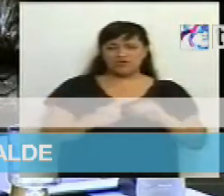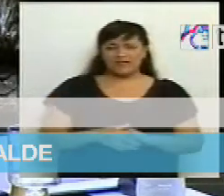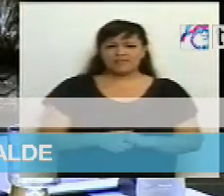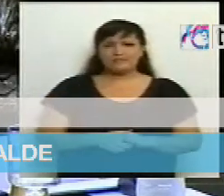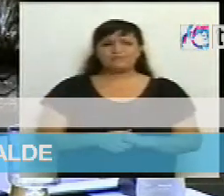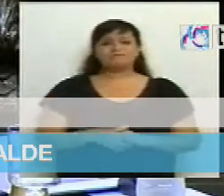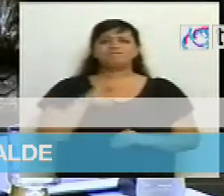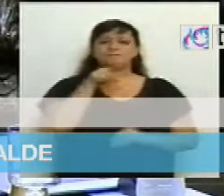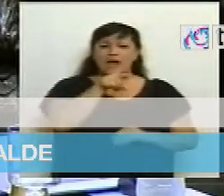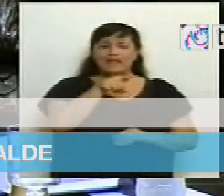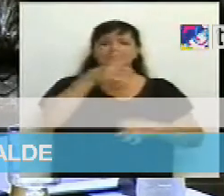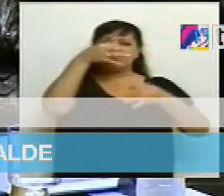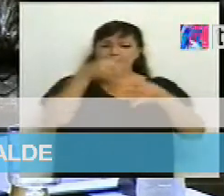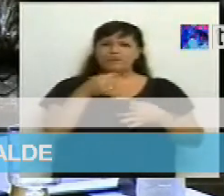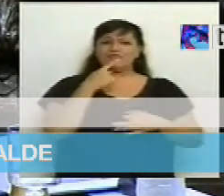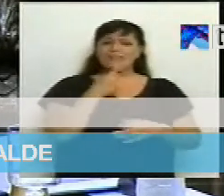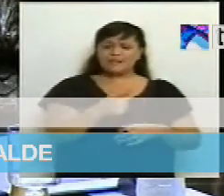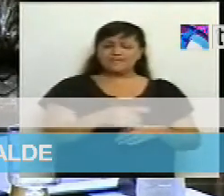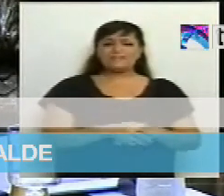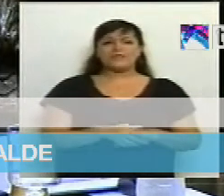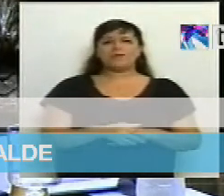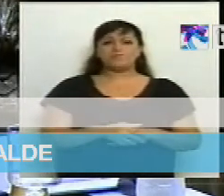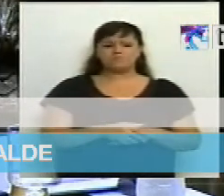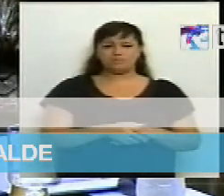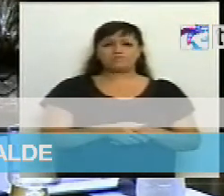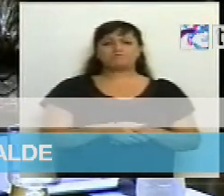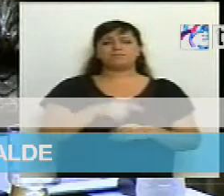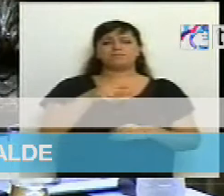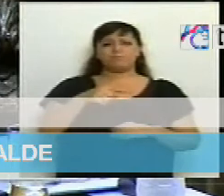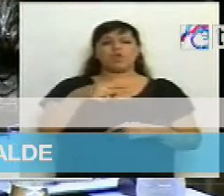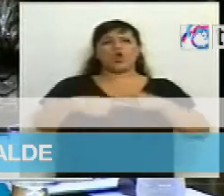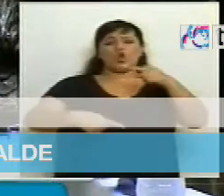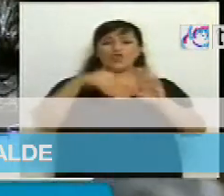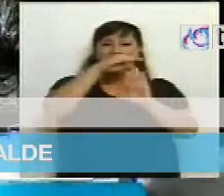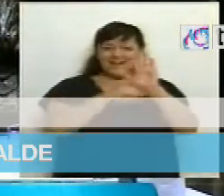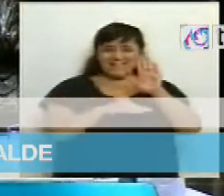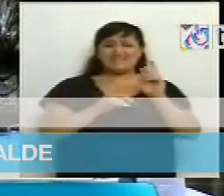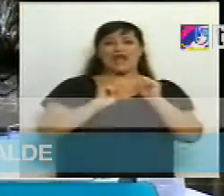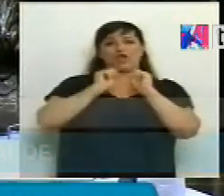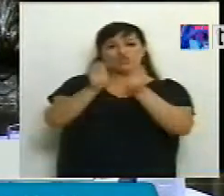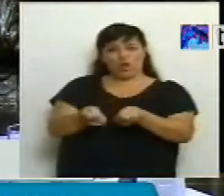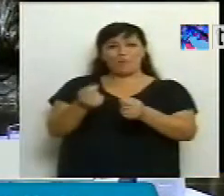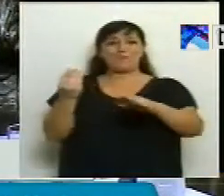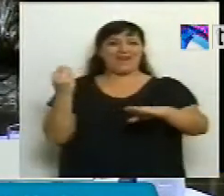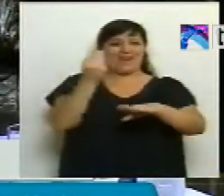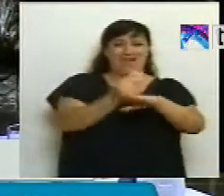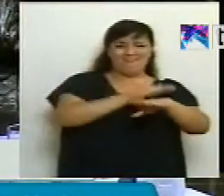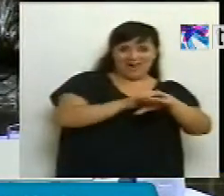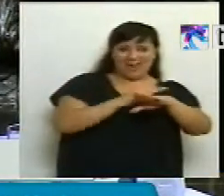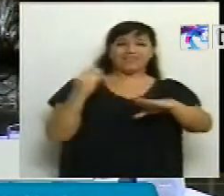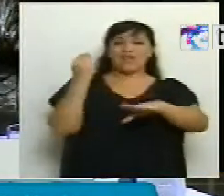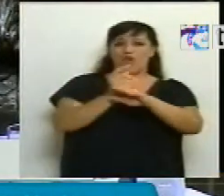en el que se determina quién sigue en el orden de lista para ocupar la vacante